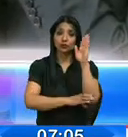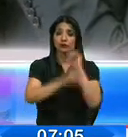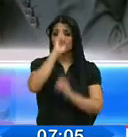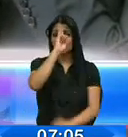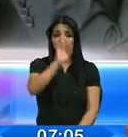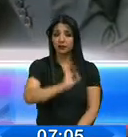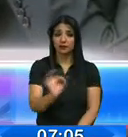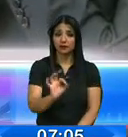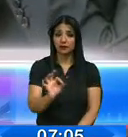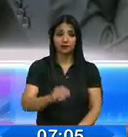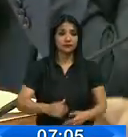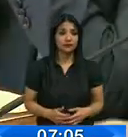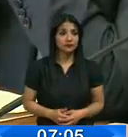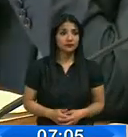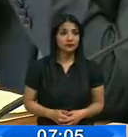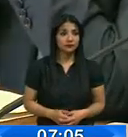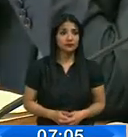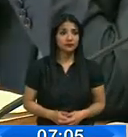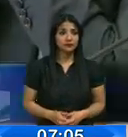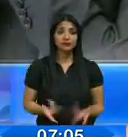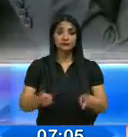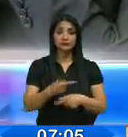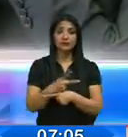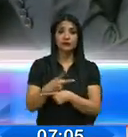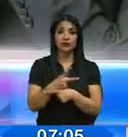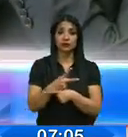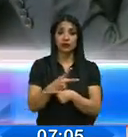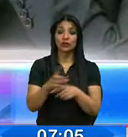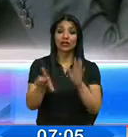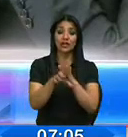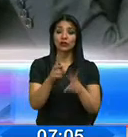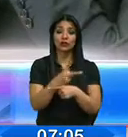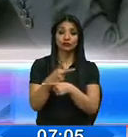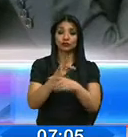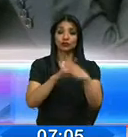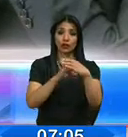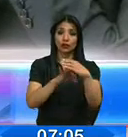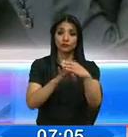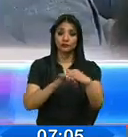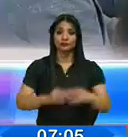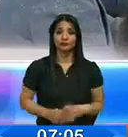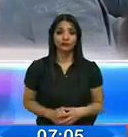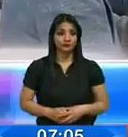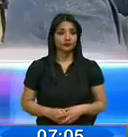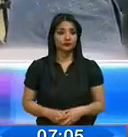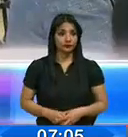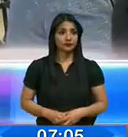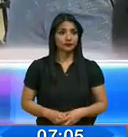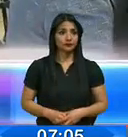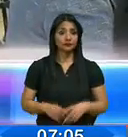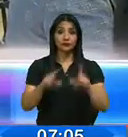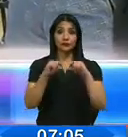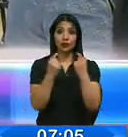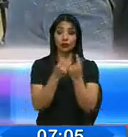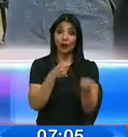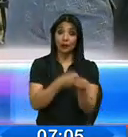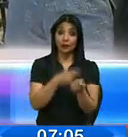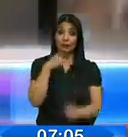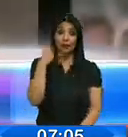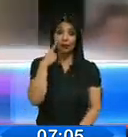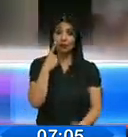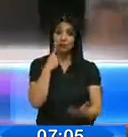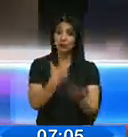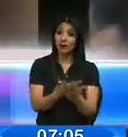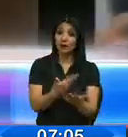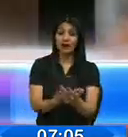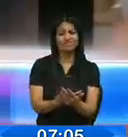acuerdo a lo determinado en el consejo de parte en la ley del Consejo de Participación Ciudadana. Los correístas minimizaron estas pruebas,